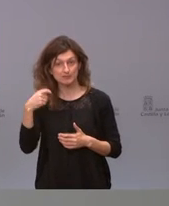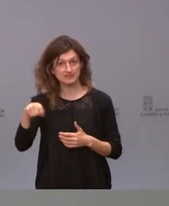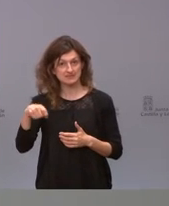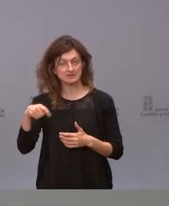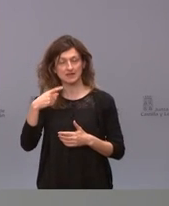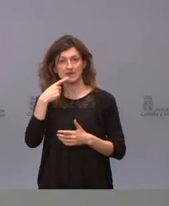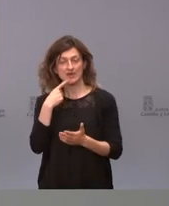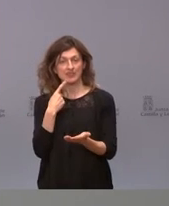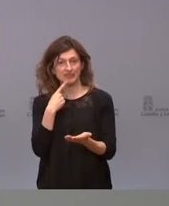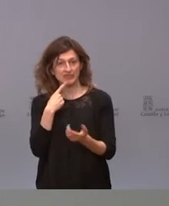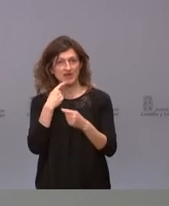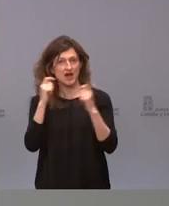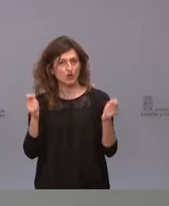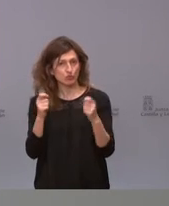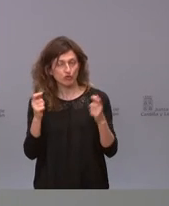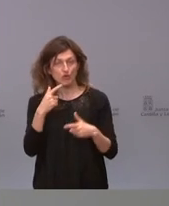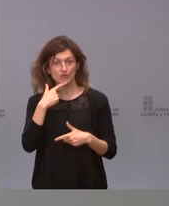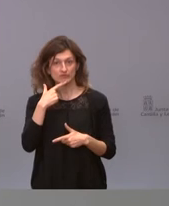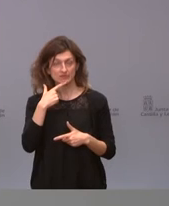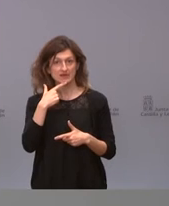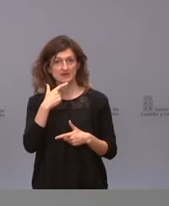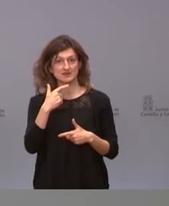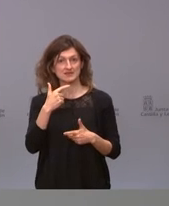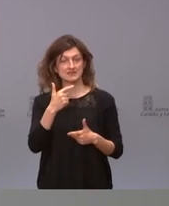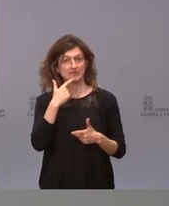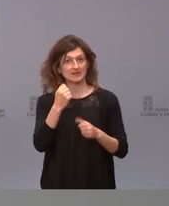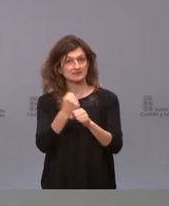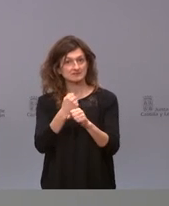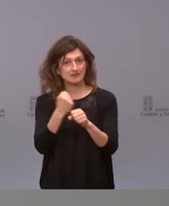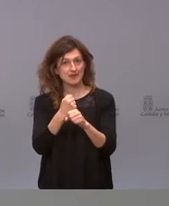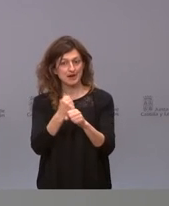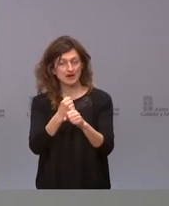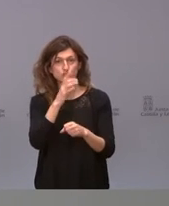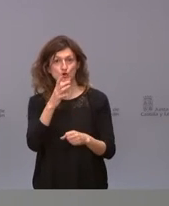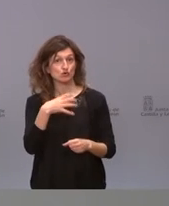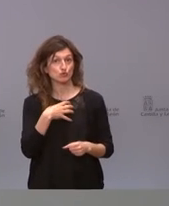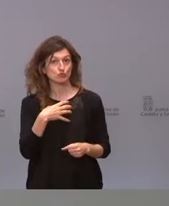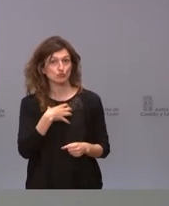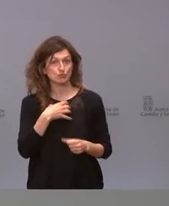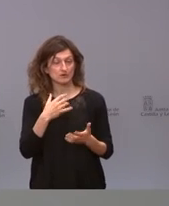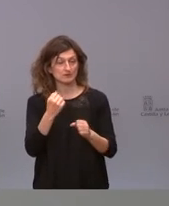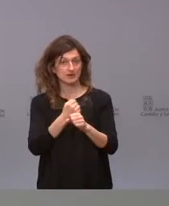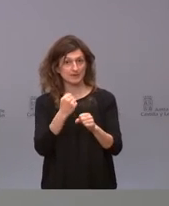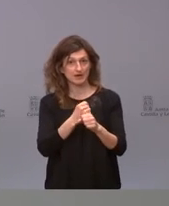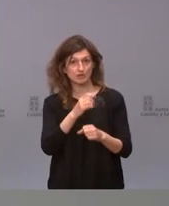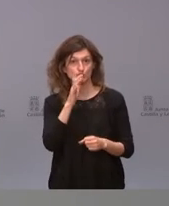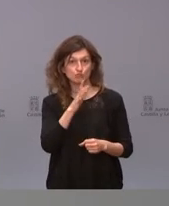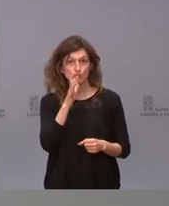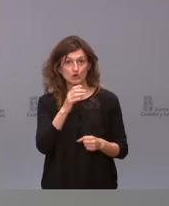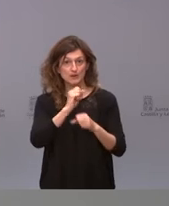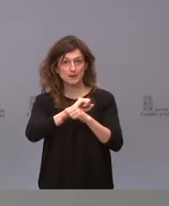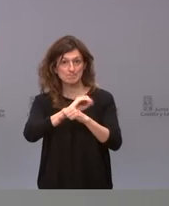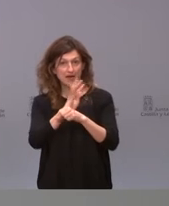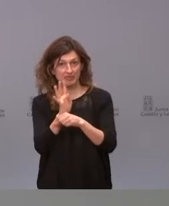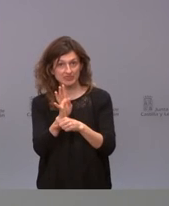solicitó y dijo anunció que iba que se iba a trabajar porque no podíamos seguir trabajando después de tener la pandemia